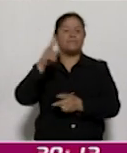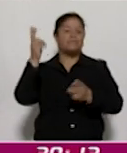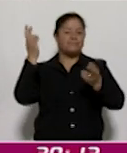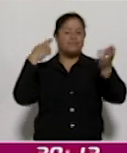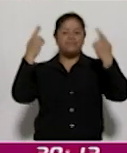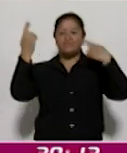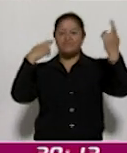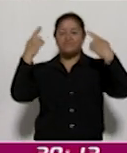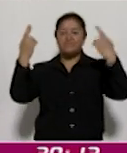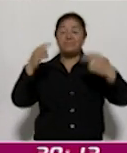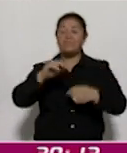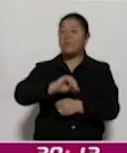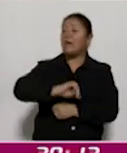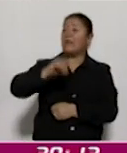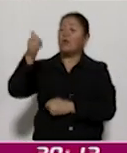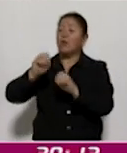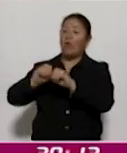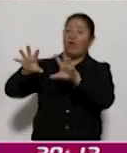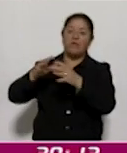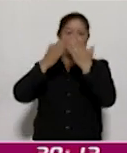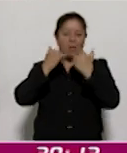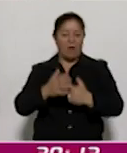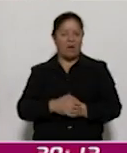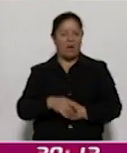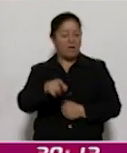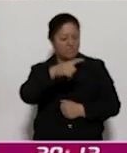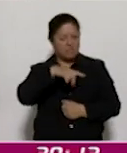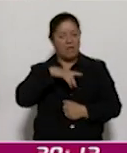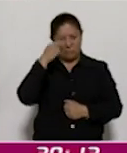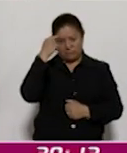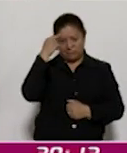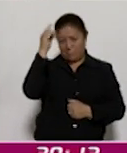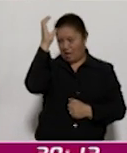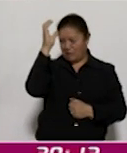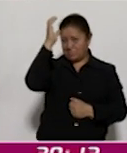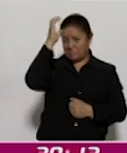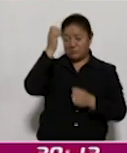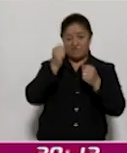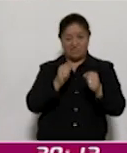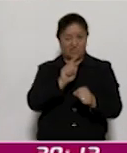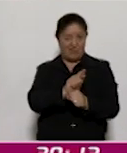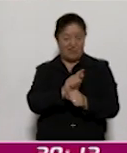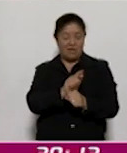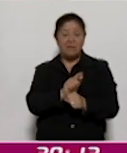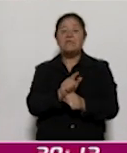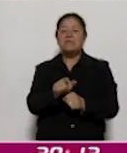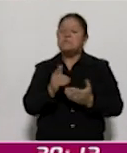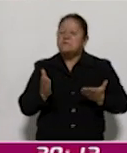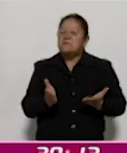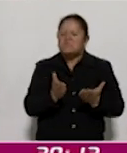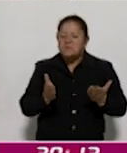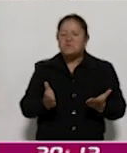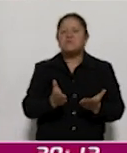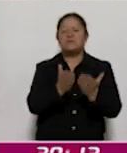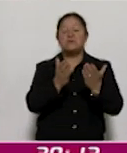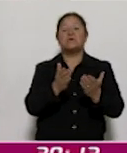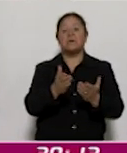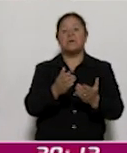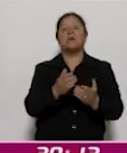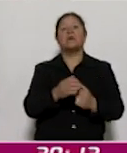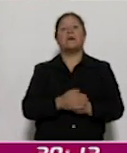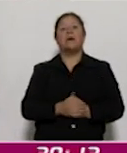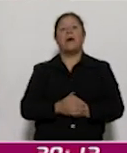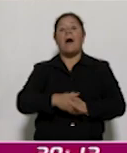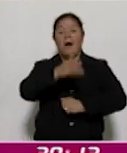medios, una formadora de conciencia social y una impulsora de procesos de aprendizaje y de